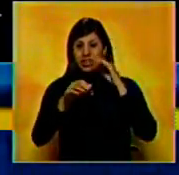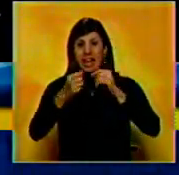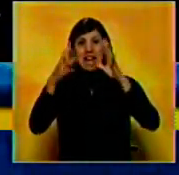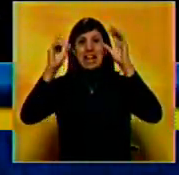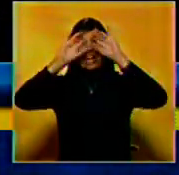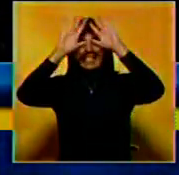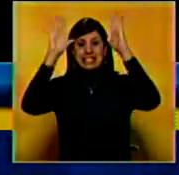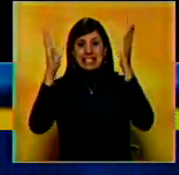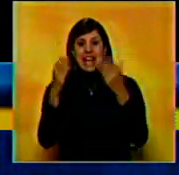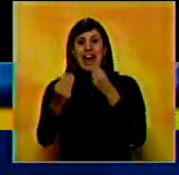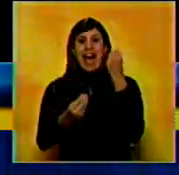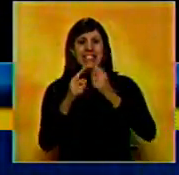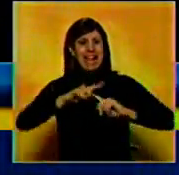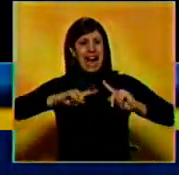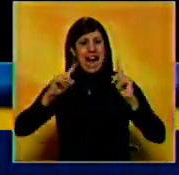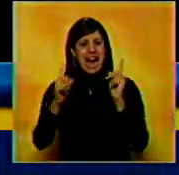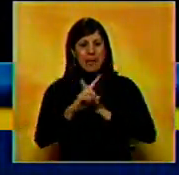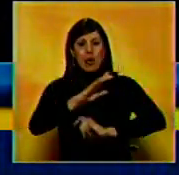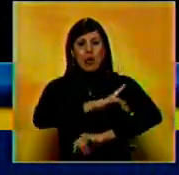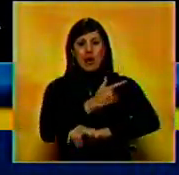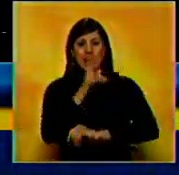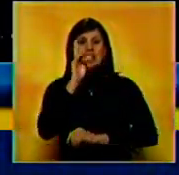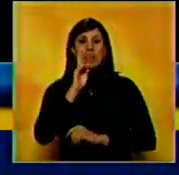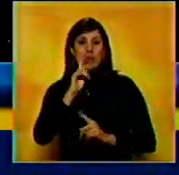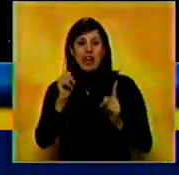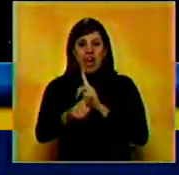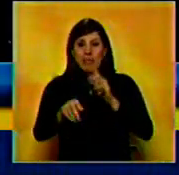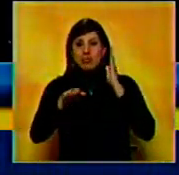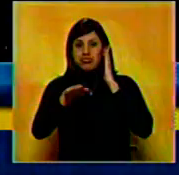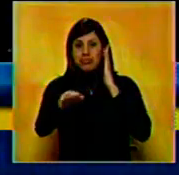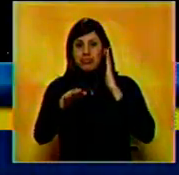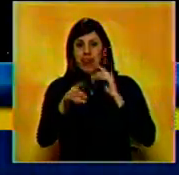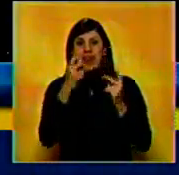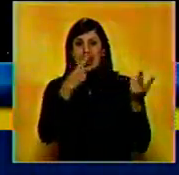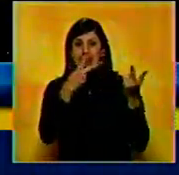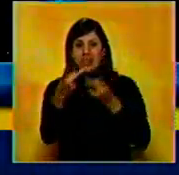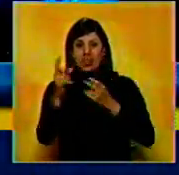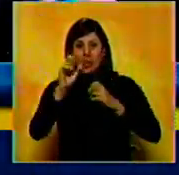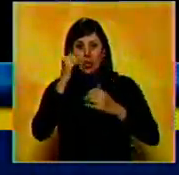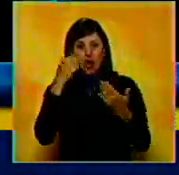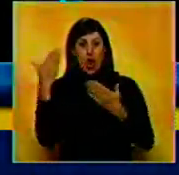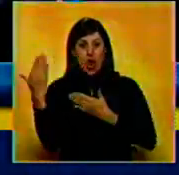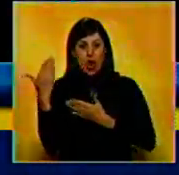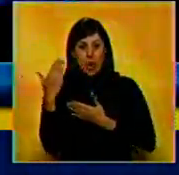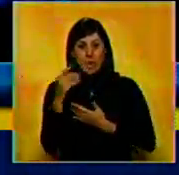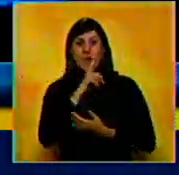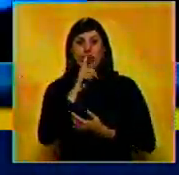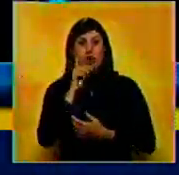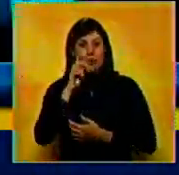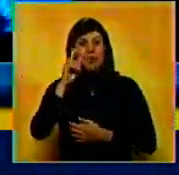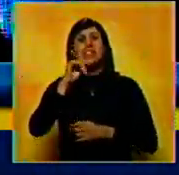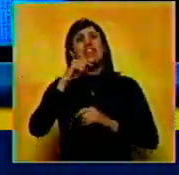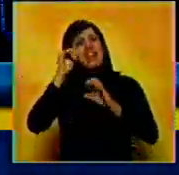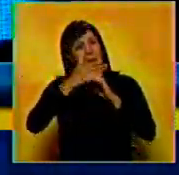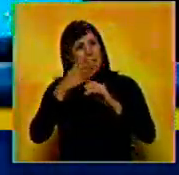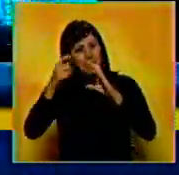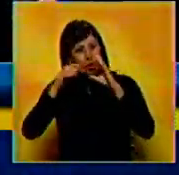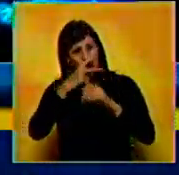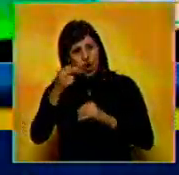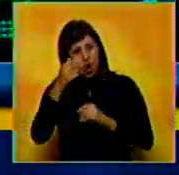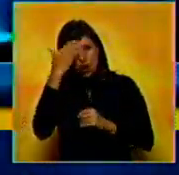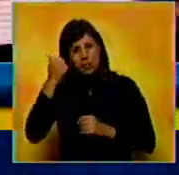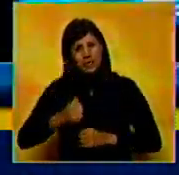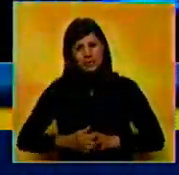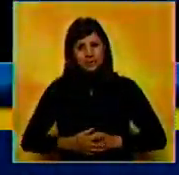cielo abierto en la que se transformó la Universidad Simón Bolívar, que recibió la nueva gira de Guetta titulada Nothing But The Beat Too.